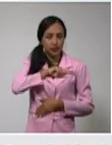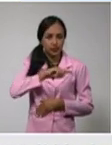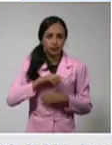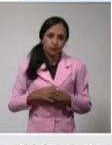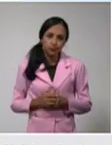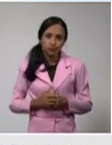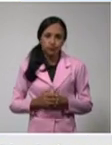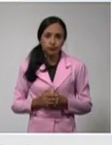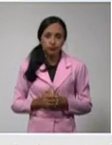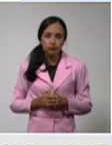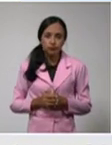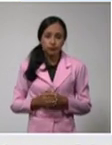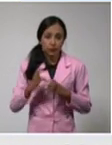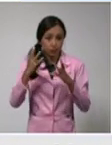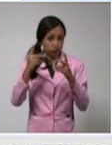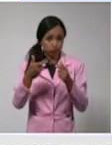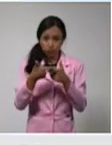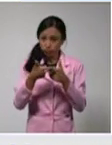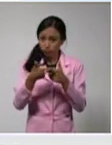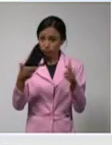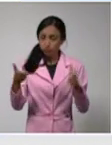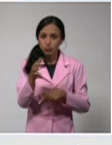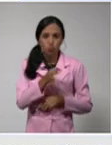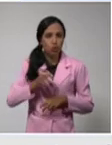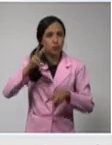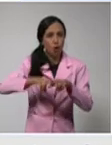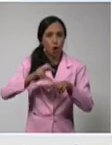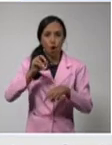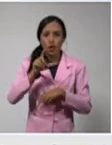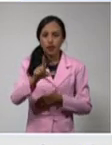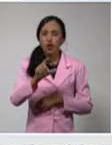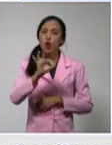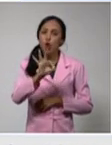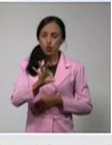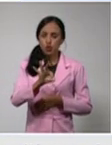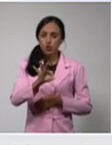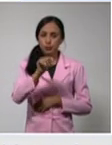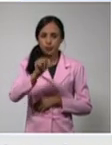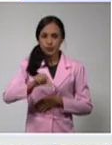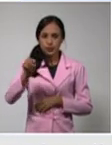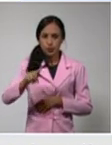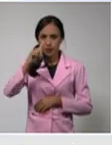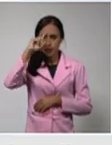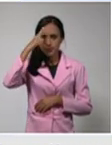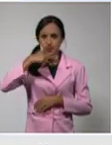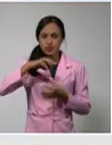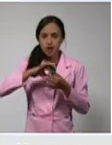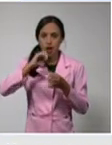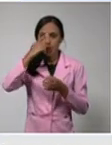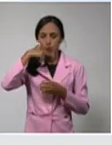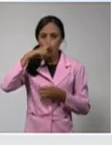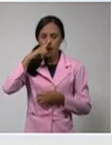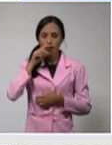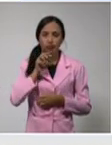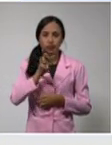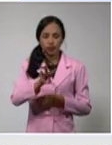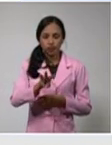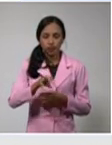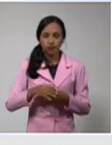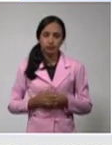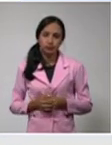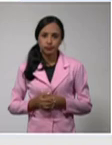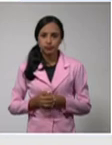El mayor número en el municipio de Olguín, ocho. Zagua de Tánamo, tres. Y